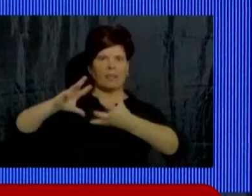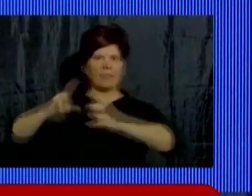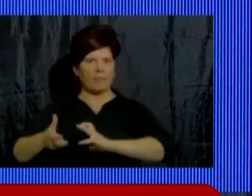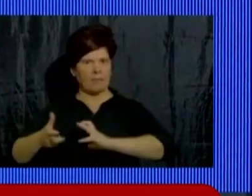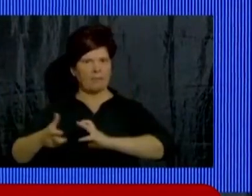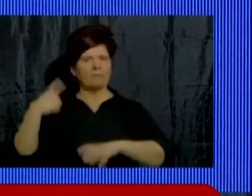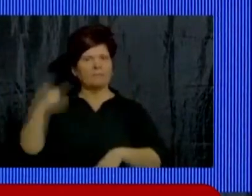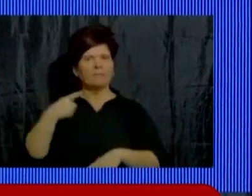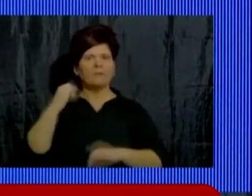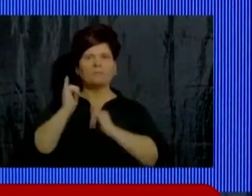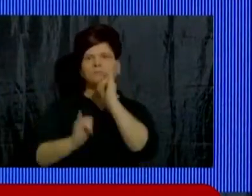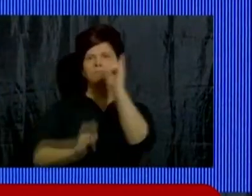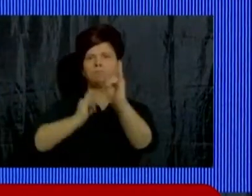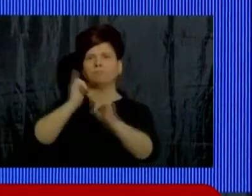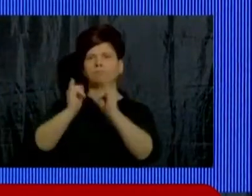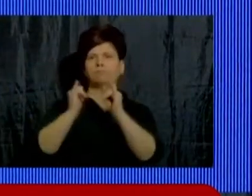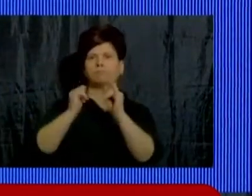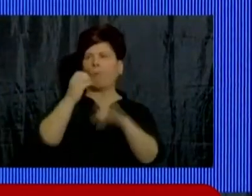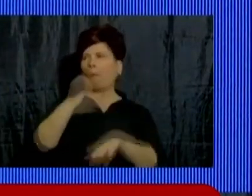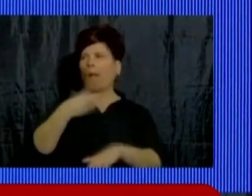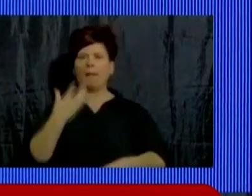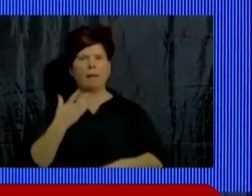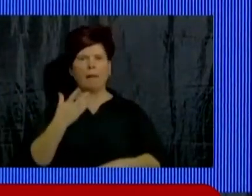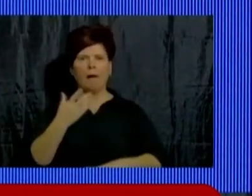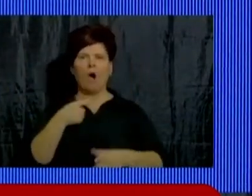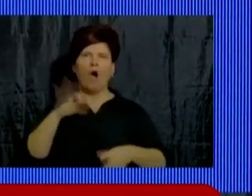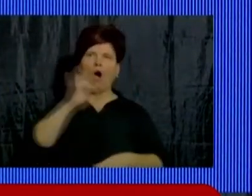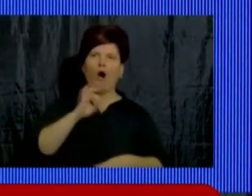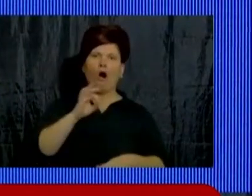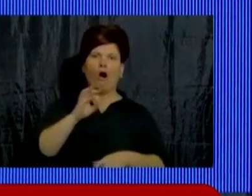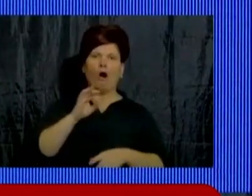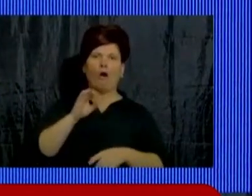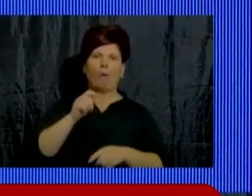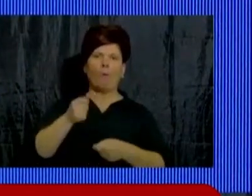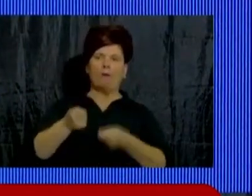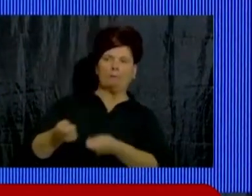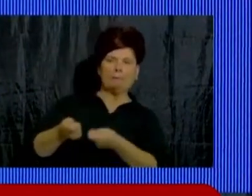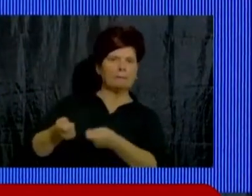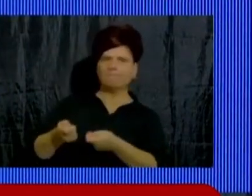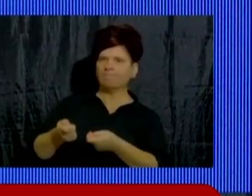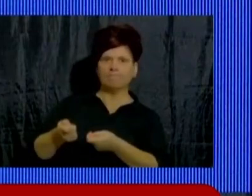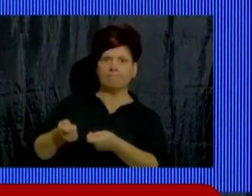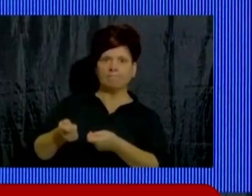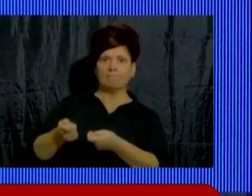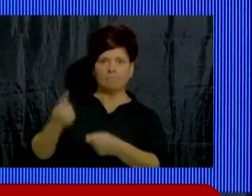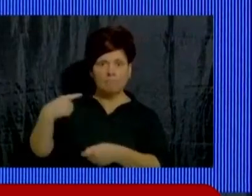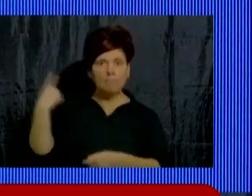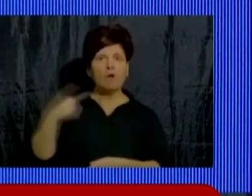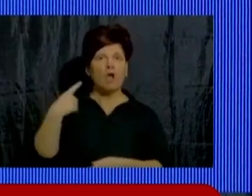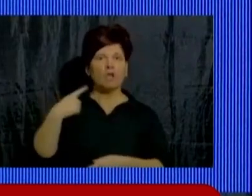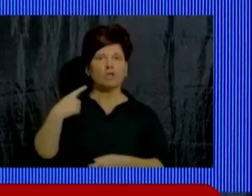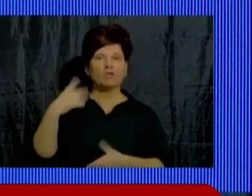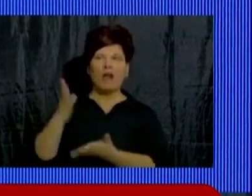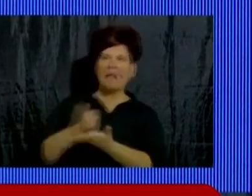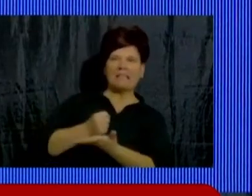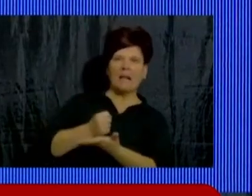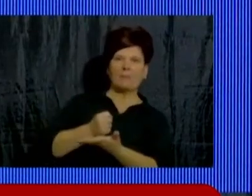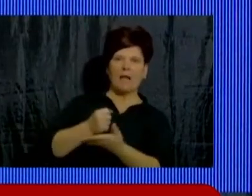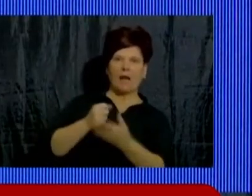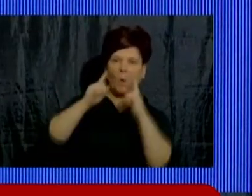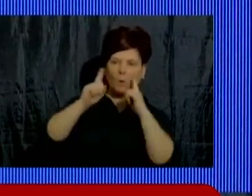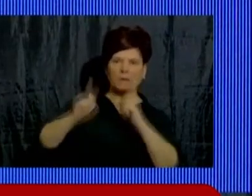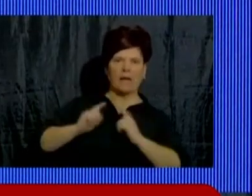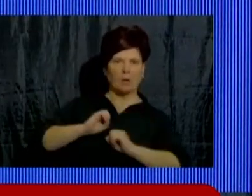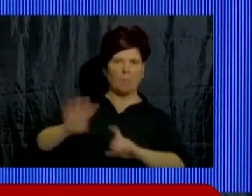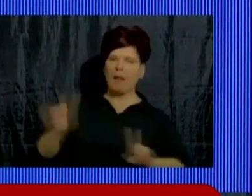planteos sin sentido ni amenazamos, pero no vamos a permitir que se provoque o insulte a los cordobeses. Vamos a